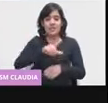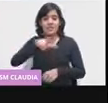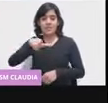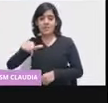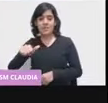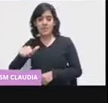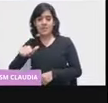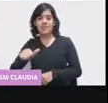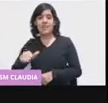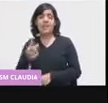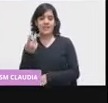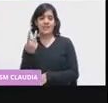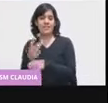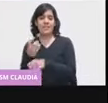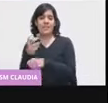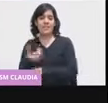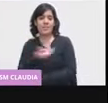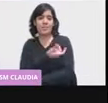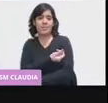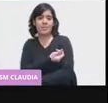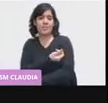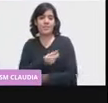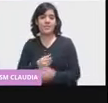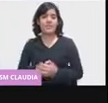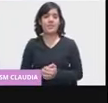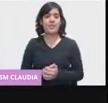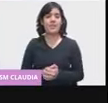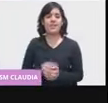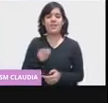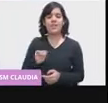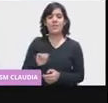a partir de los 16 años. Aclaro aquí algo.